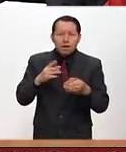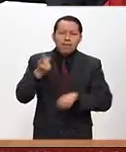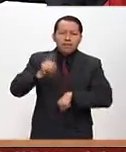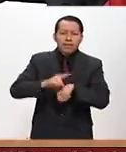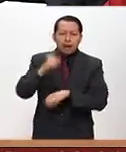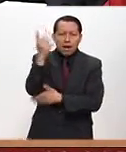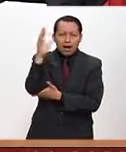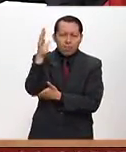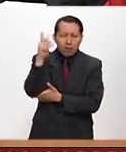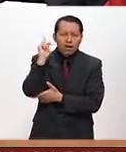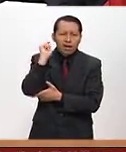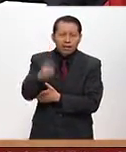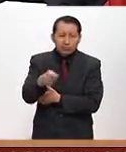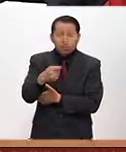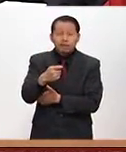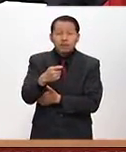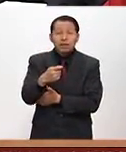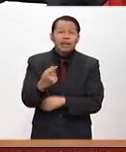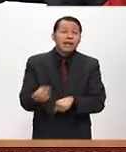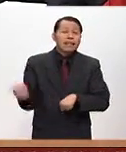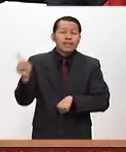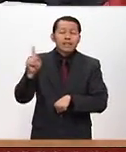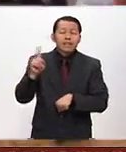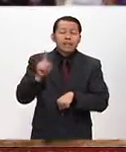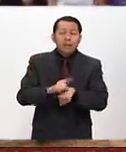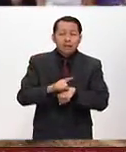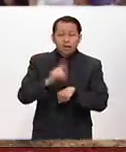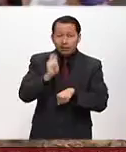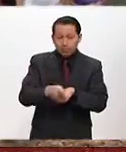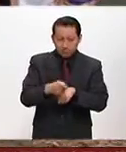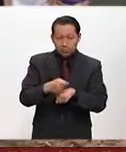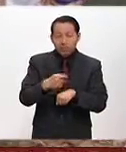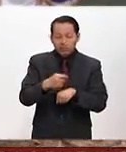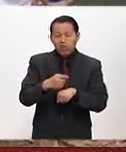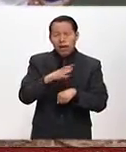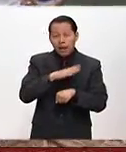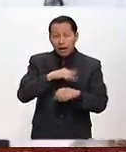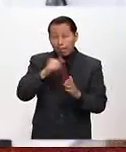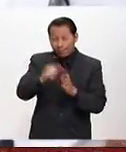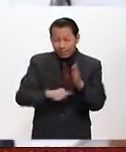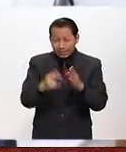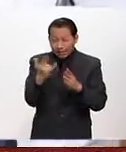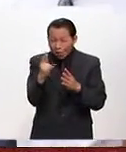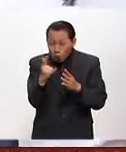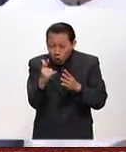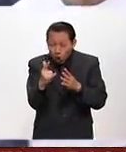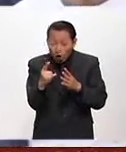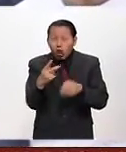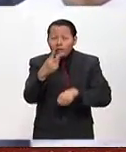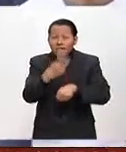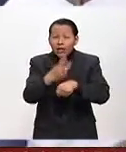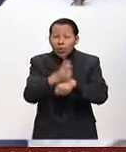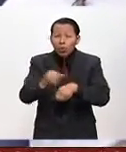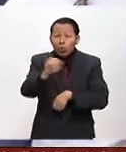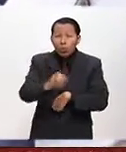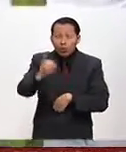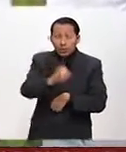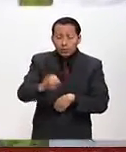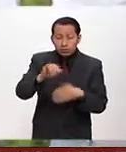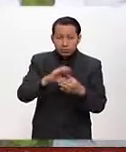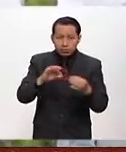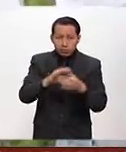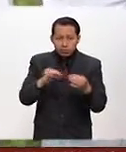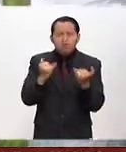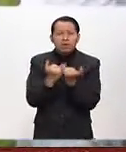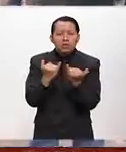El Día del Árbol se celebra el segundo jueves de cada mes de julio. Y es en este marco que nosotros estamos